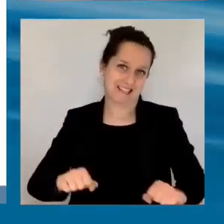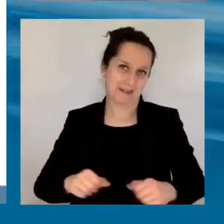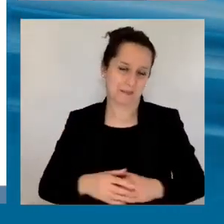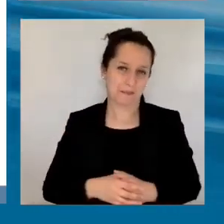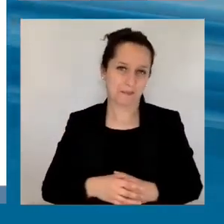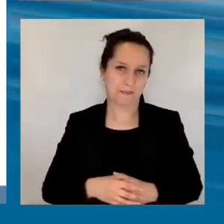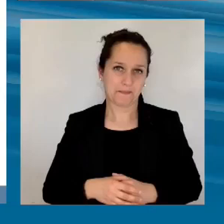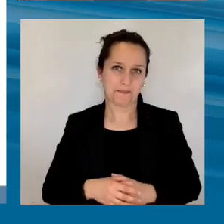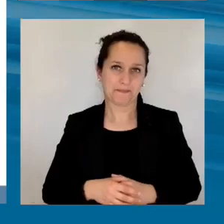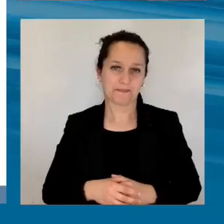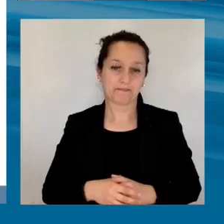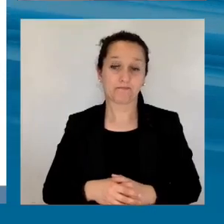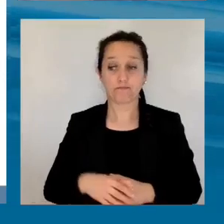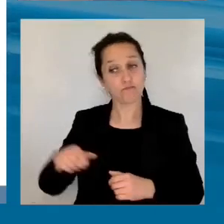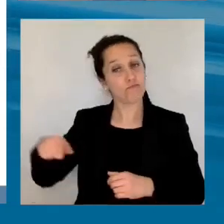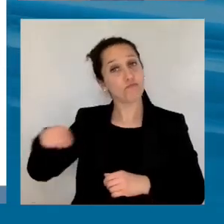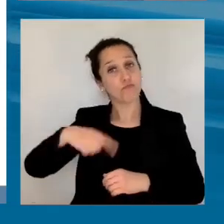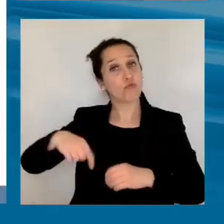reflexión,